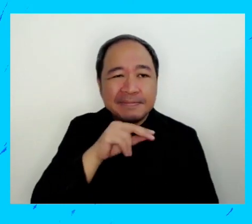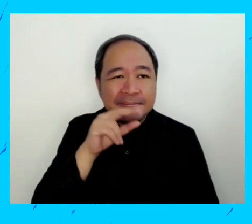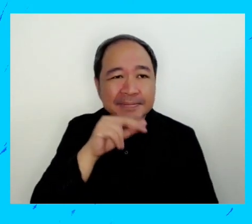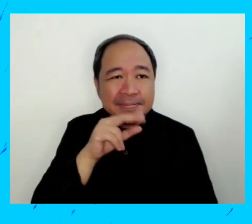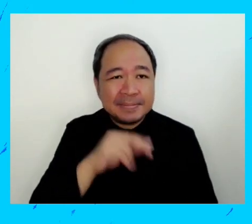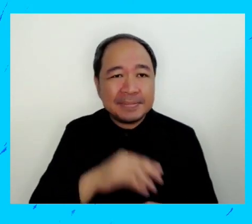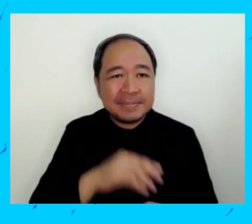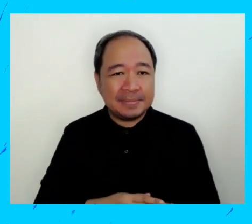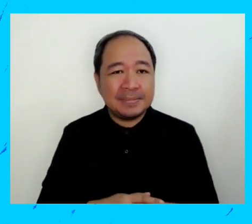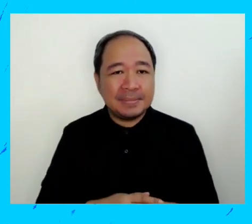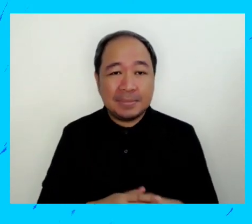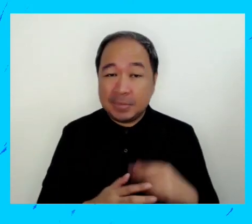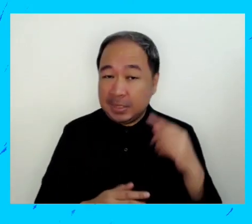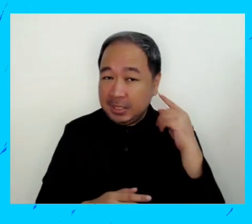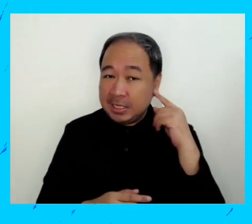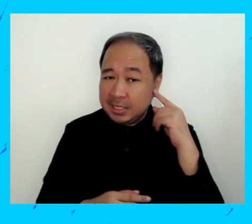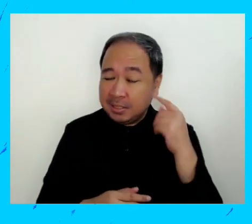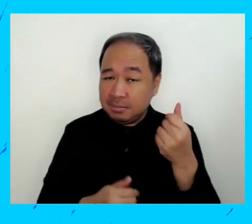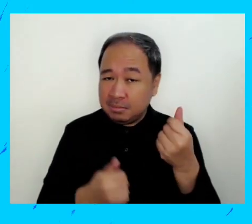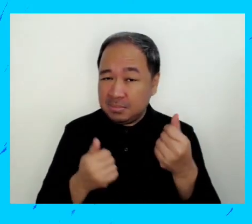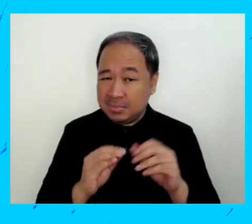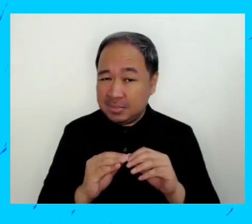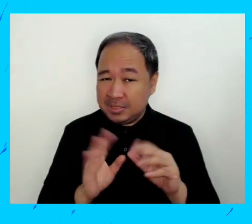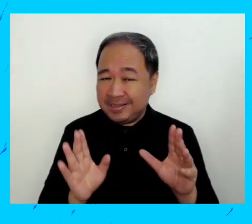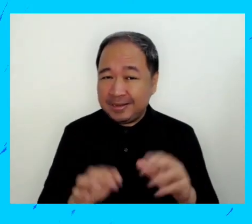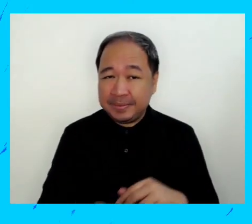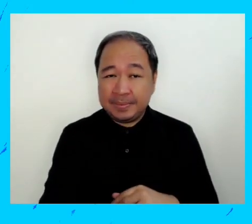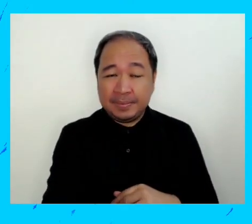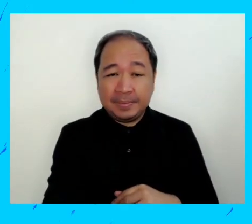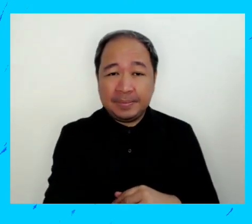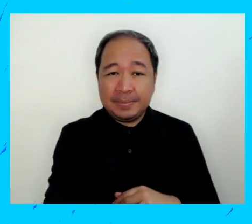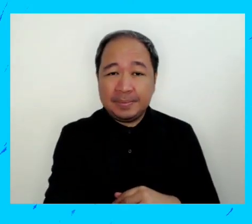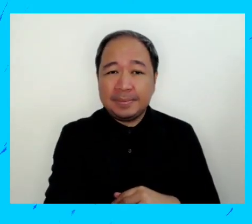Puedes intentar nuevamente. ¿Me escuchan ahora?